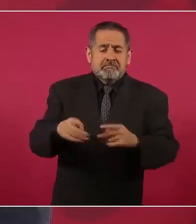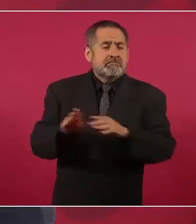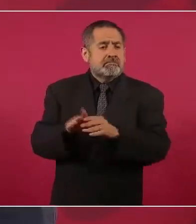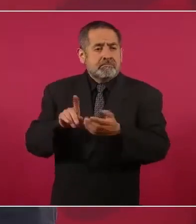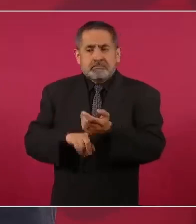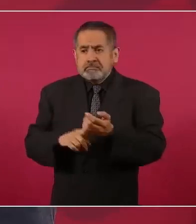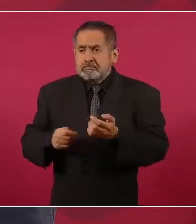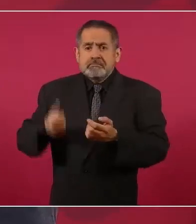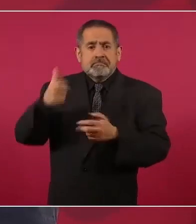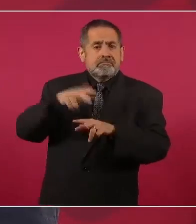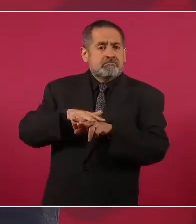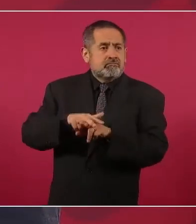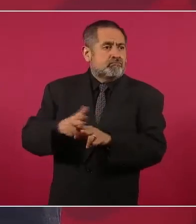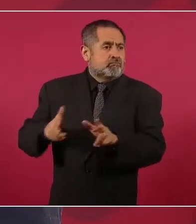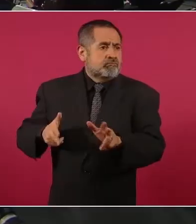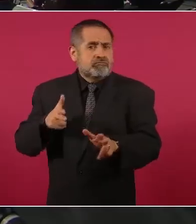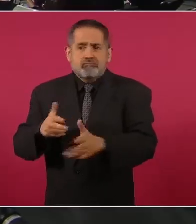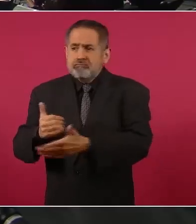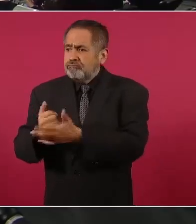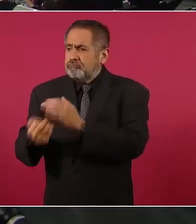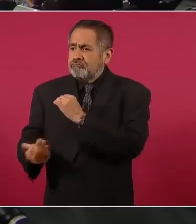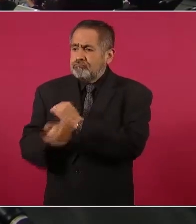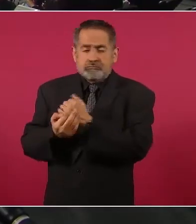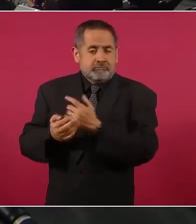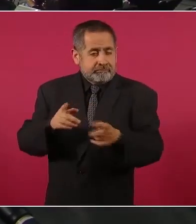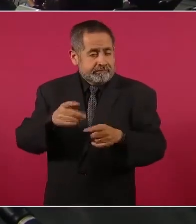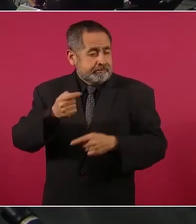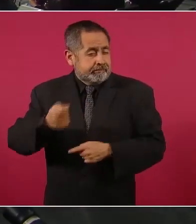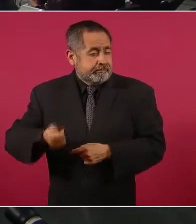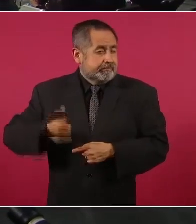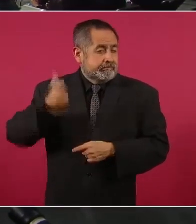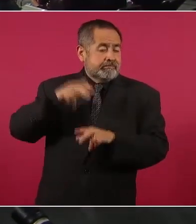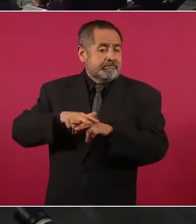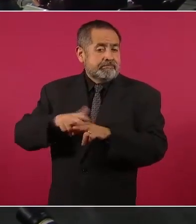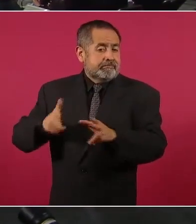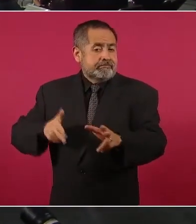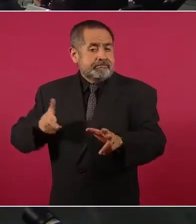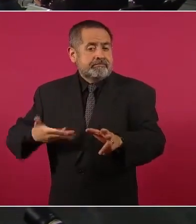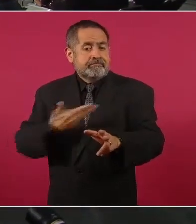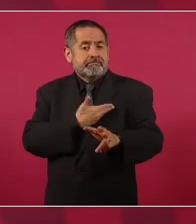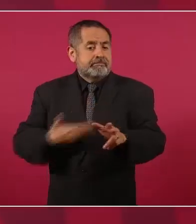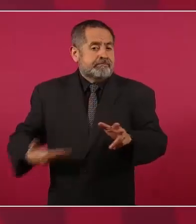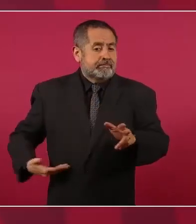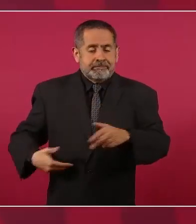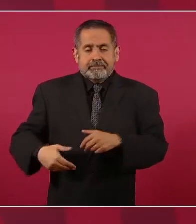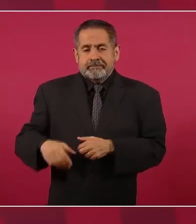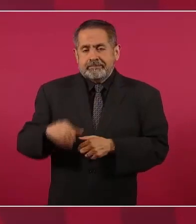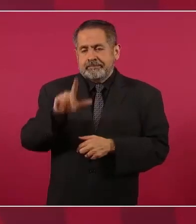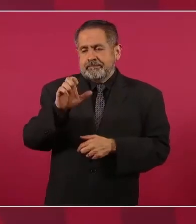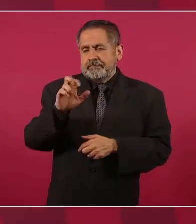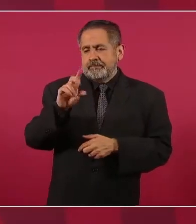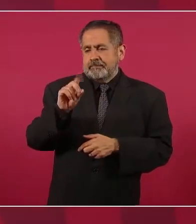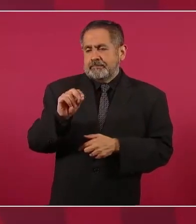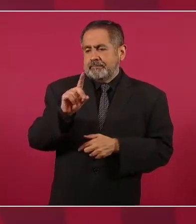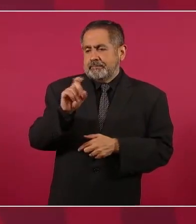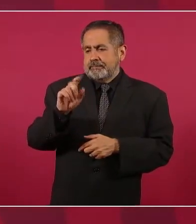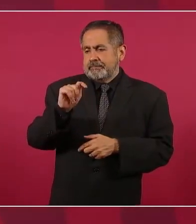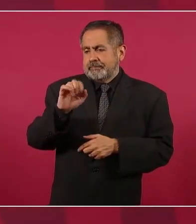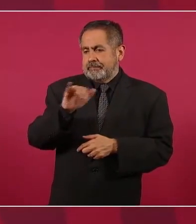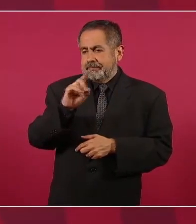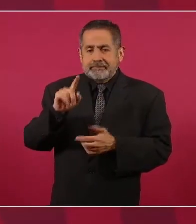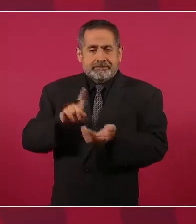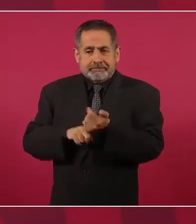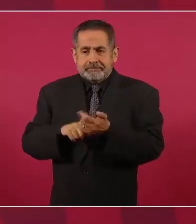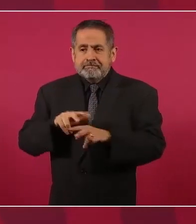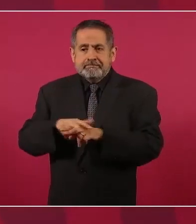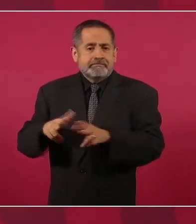Juárez, el primer ferrocarril lo inauguró el presidente Sebastián Lerdo de Tejada, que fue el ferrocarril